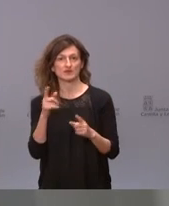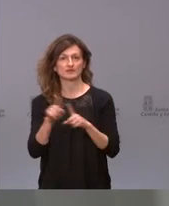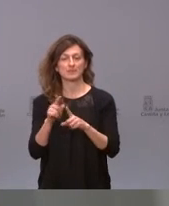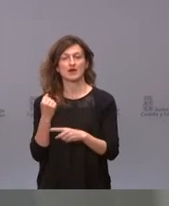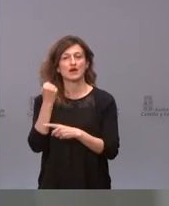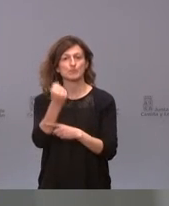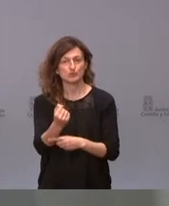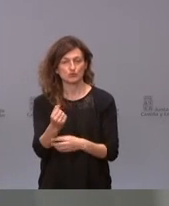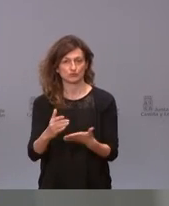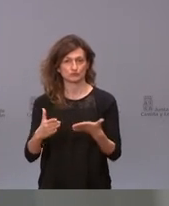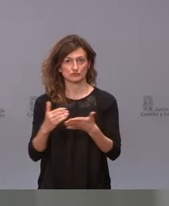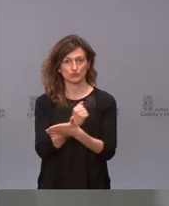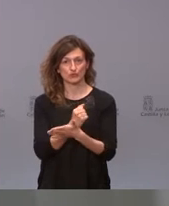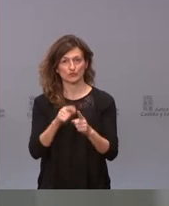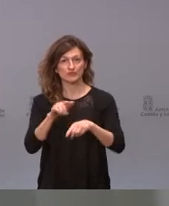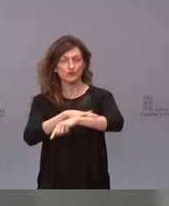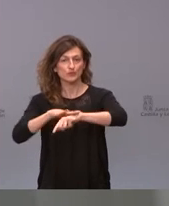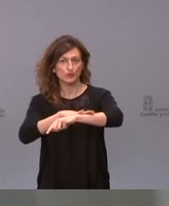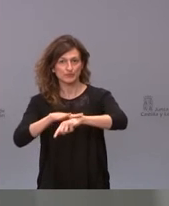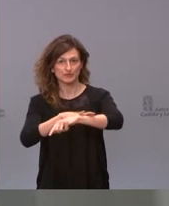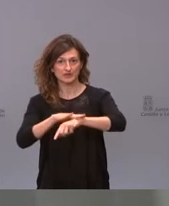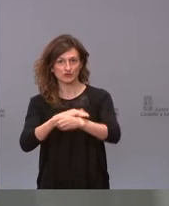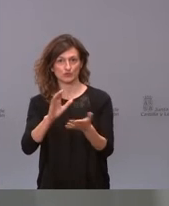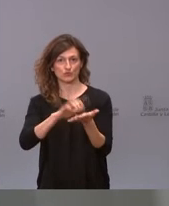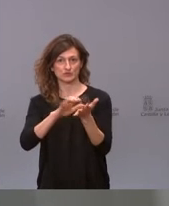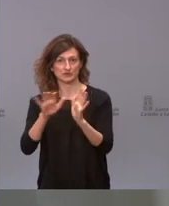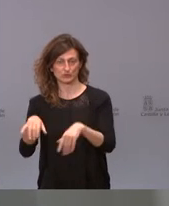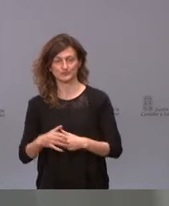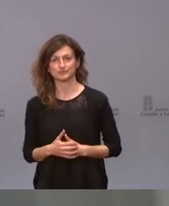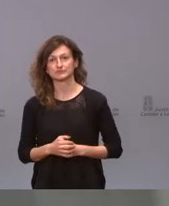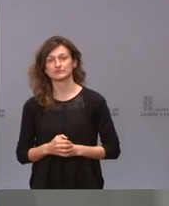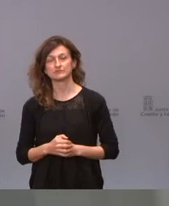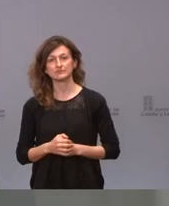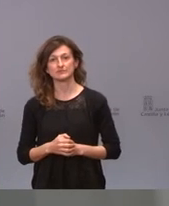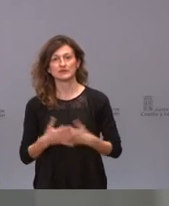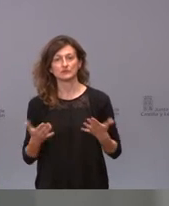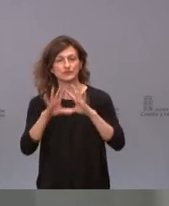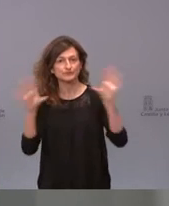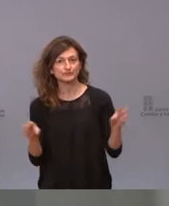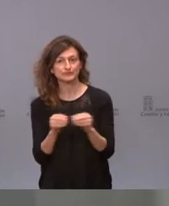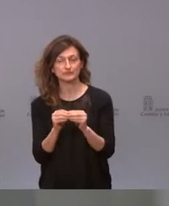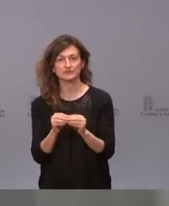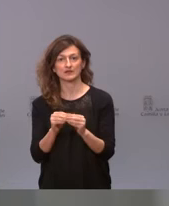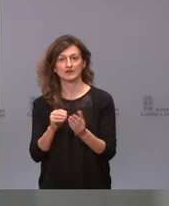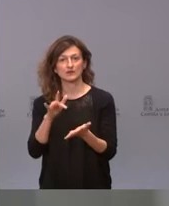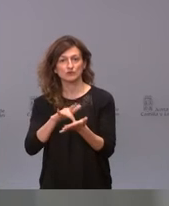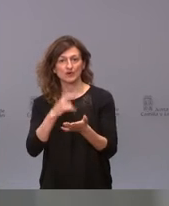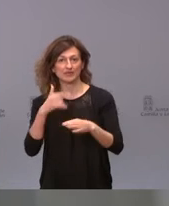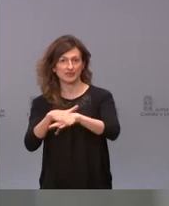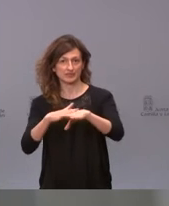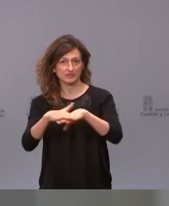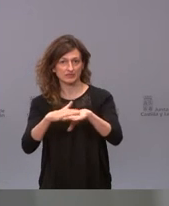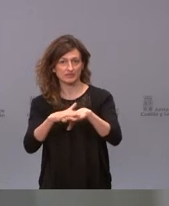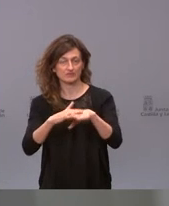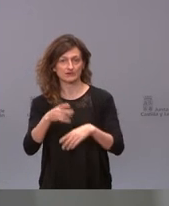conjunto del Gobierno, de la comunidad. Por tanto, toca pedir esas disculpas, pero